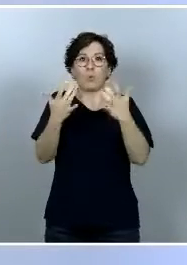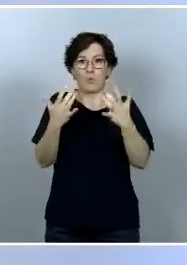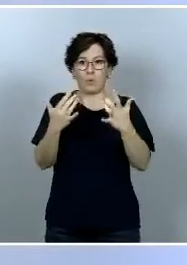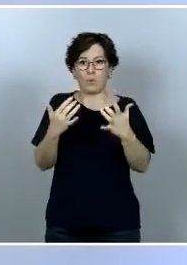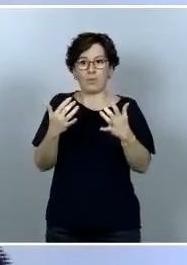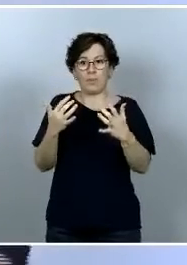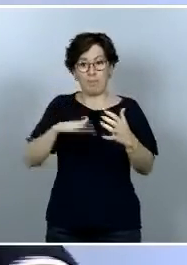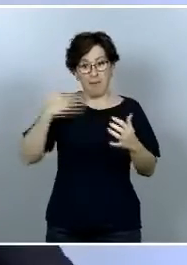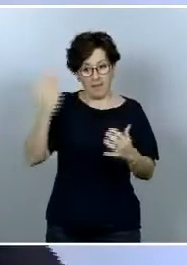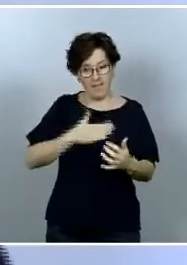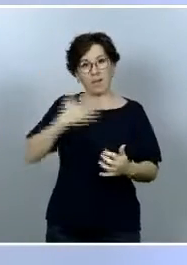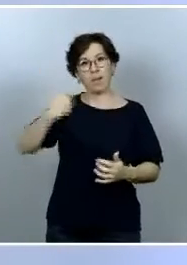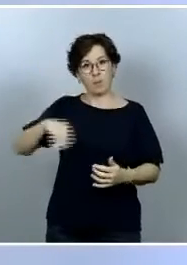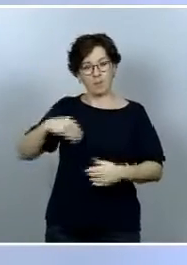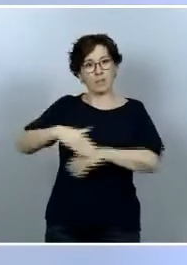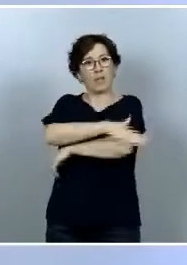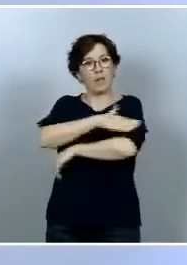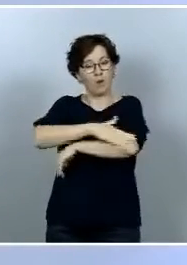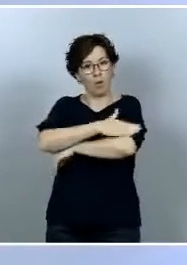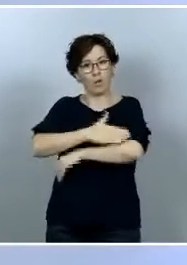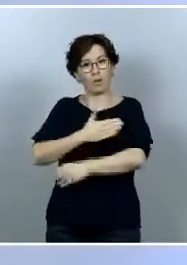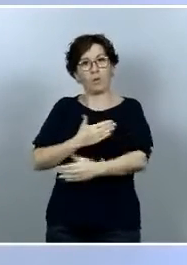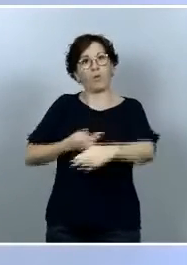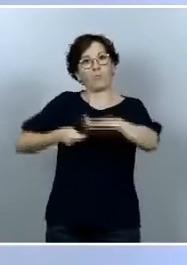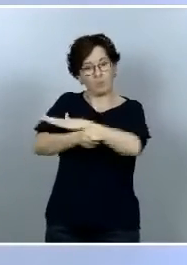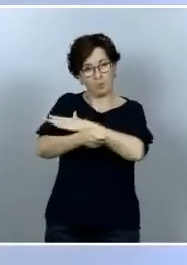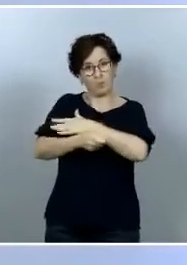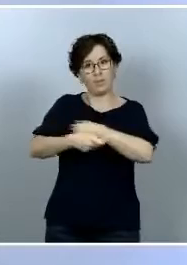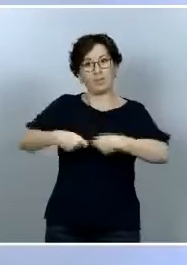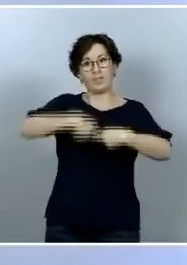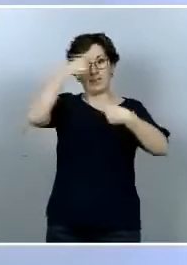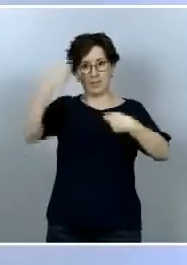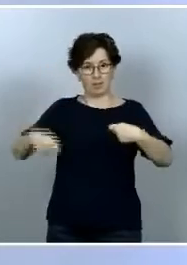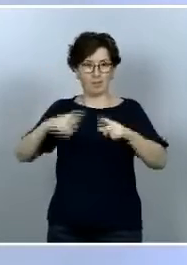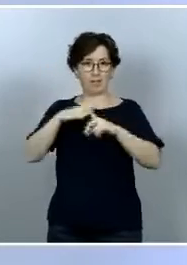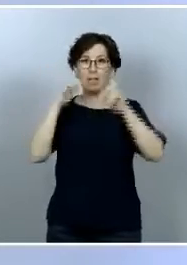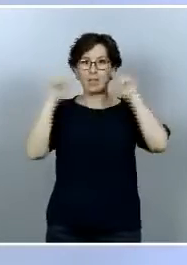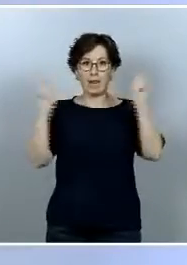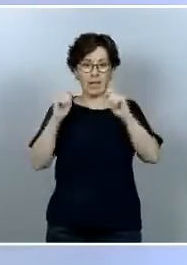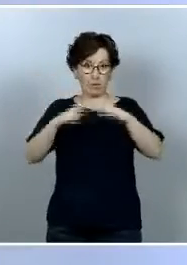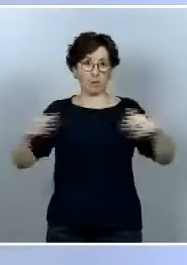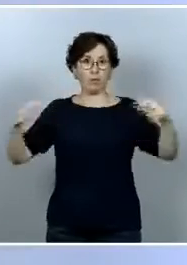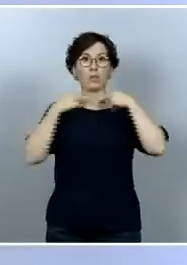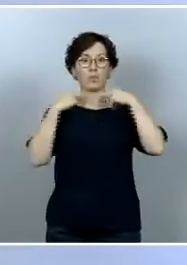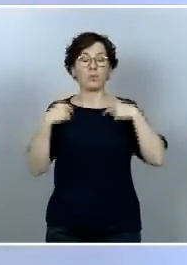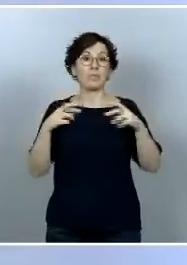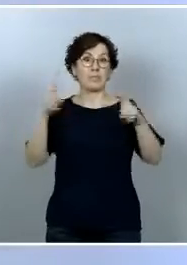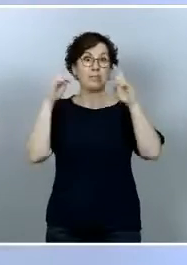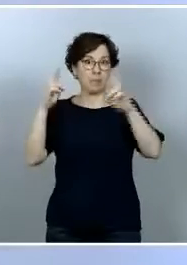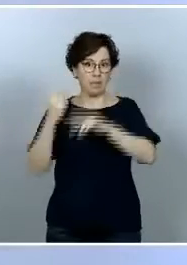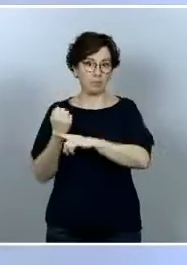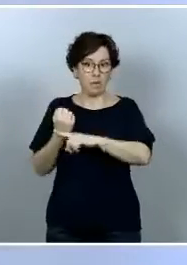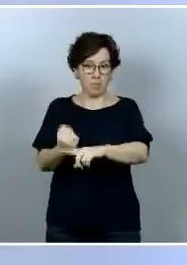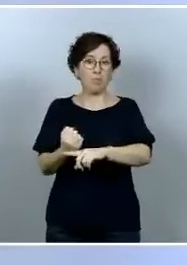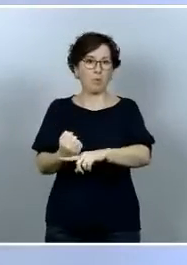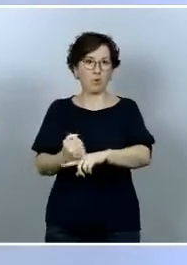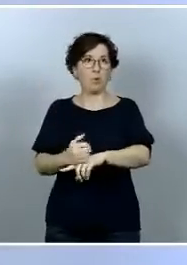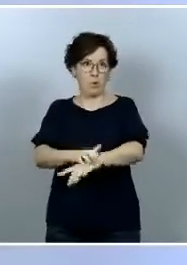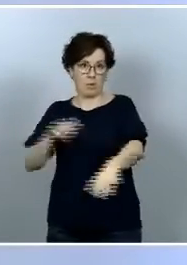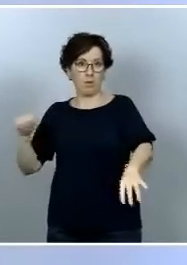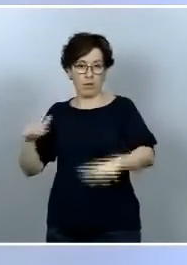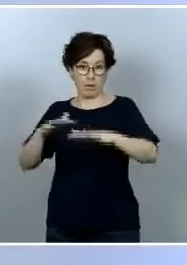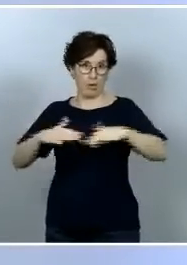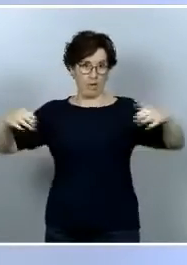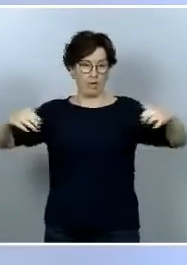mañana el presidente del Gobierno defenderá ante el Congreso de los Diputados y que esperamos que obtenga un respaldo mayoritario de la Cámara. He de